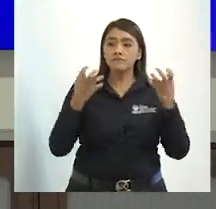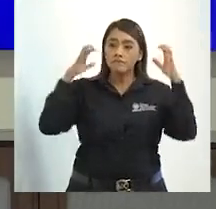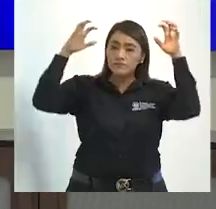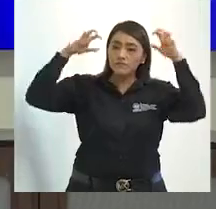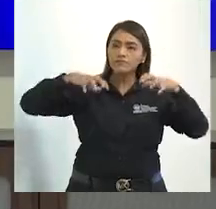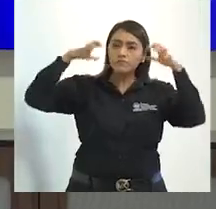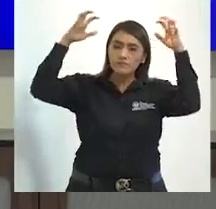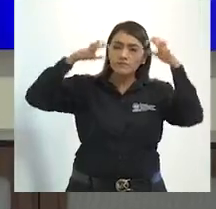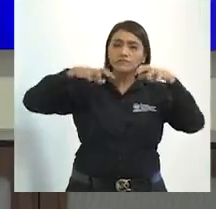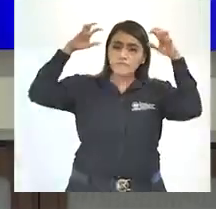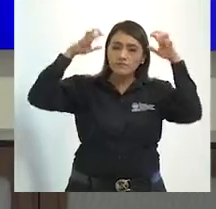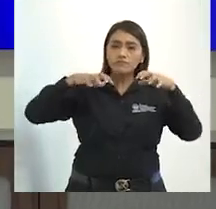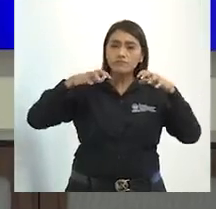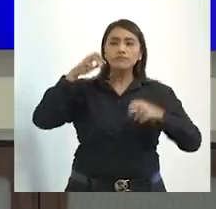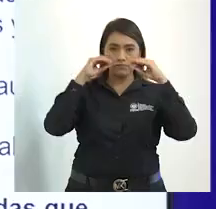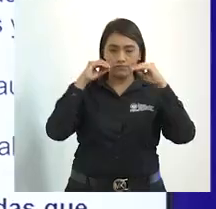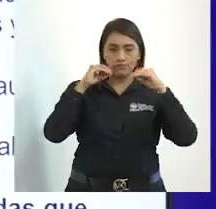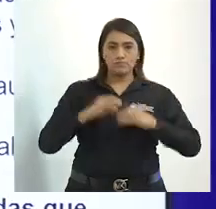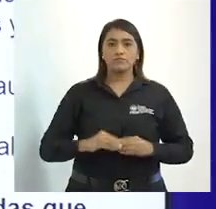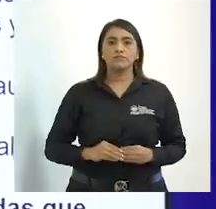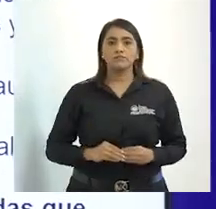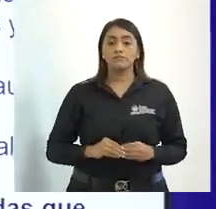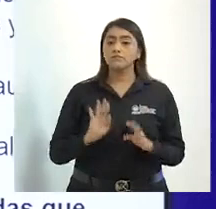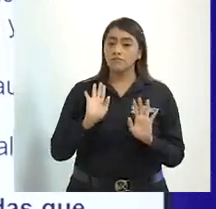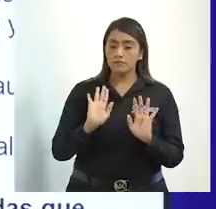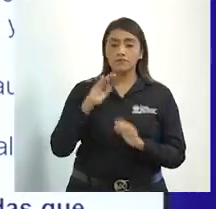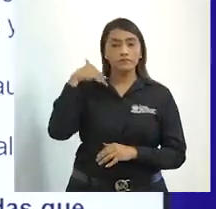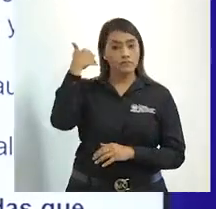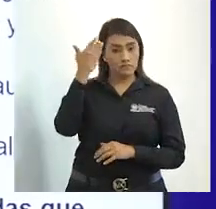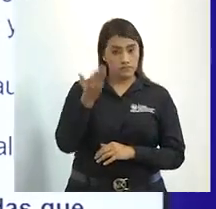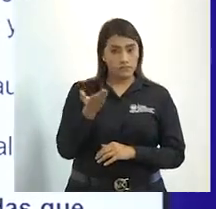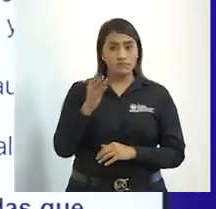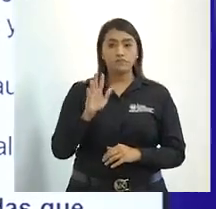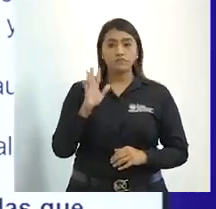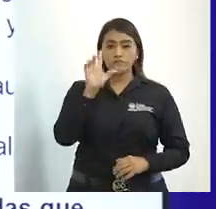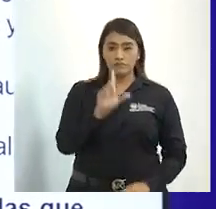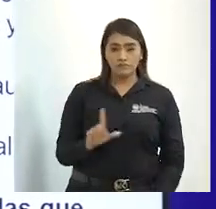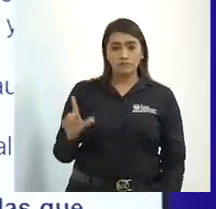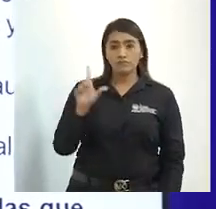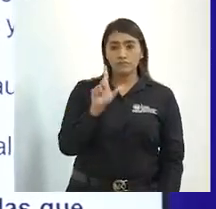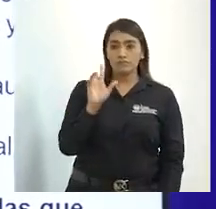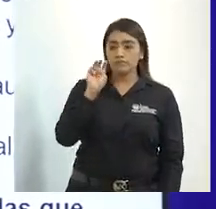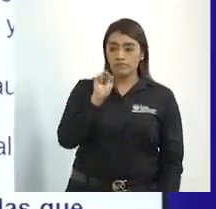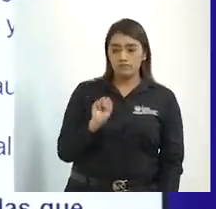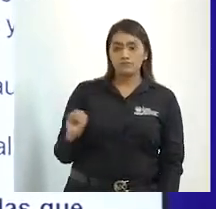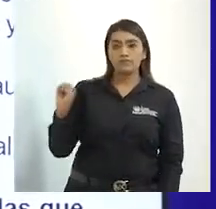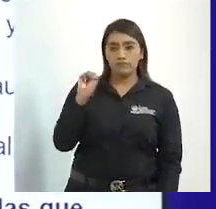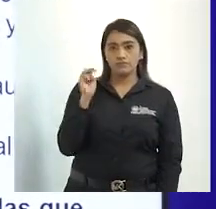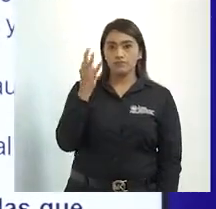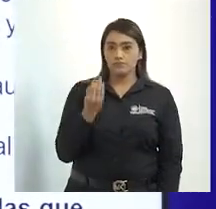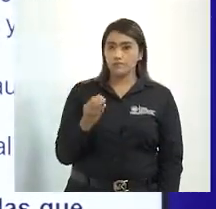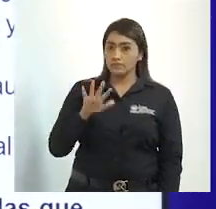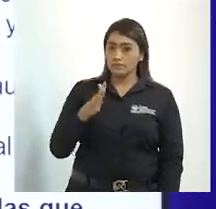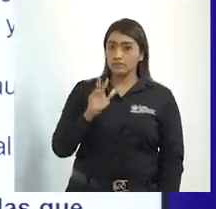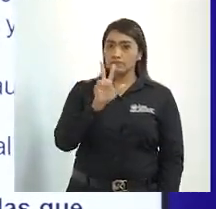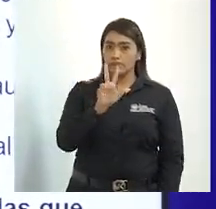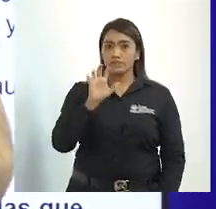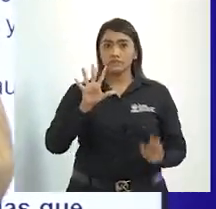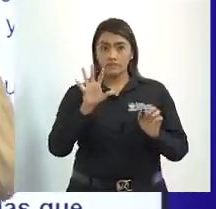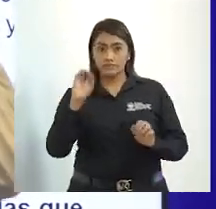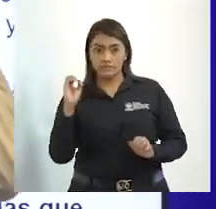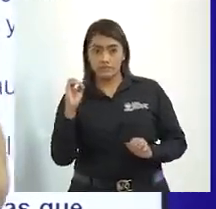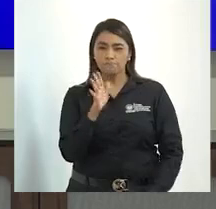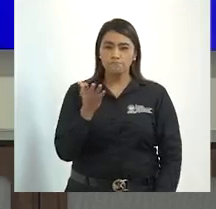bastante considerables a partir de esta noche. Se espera que entre el día lunes y el día martes se tengan entre 150 y